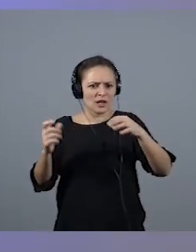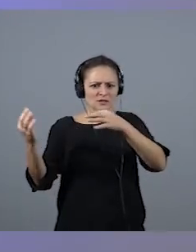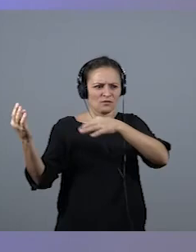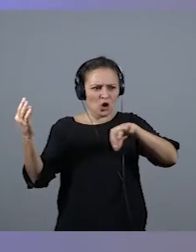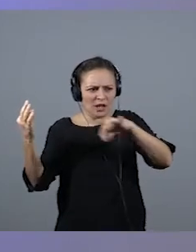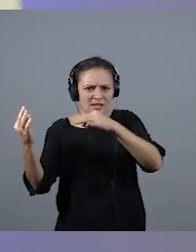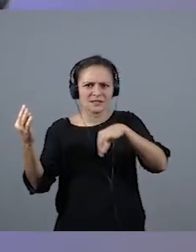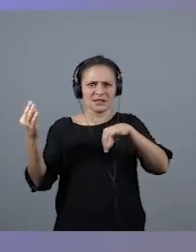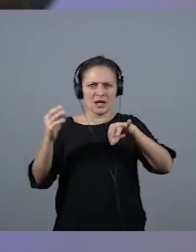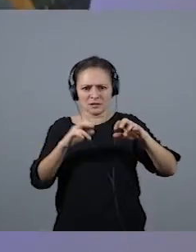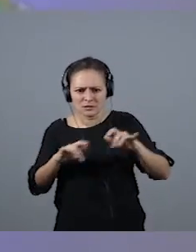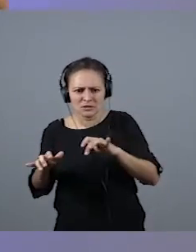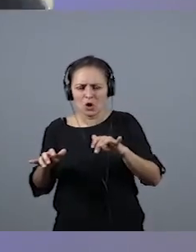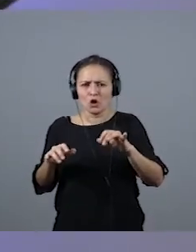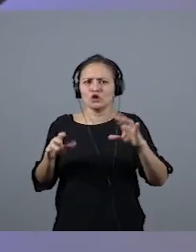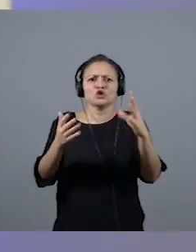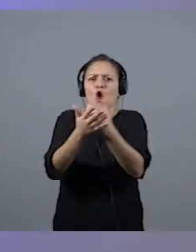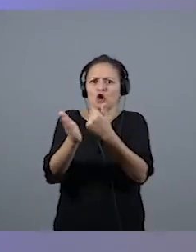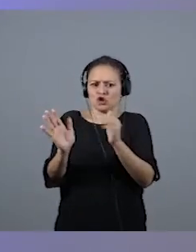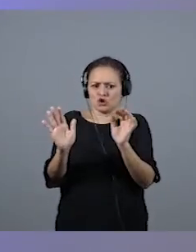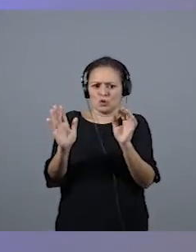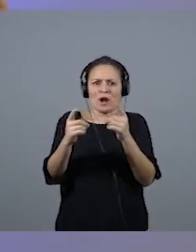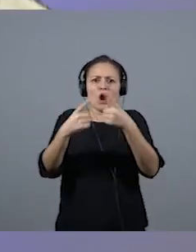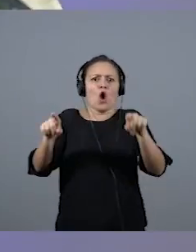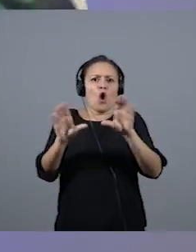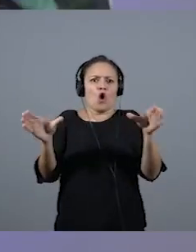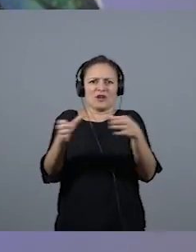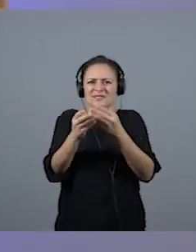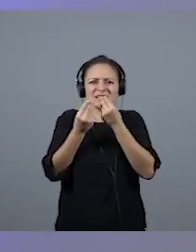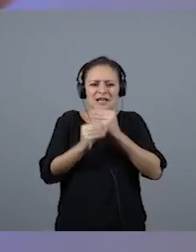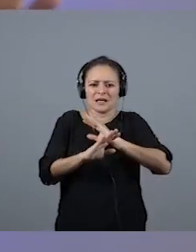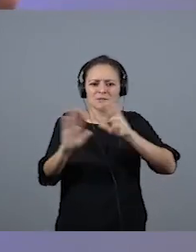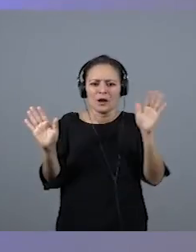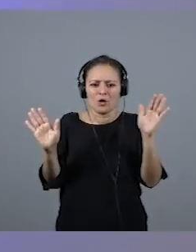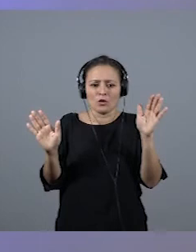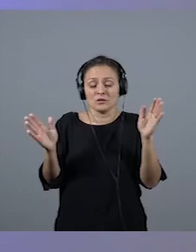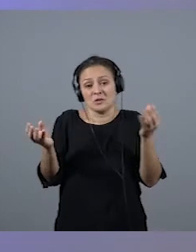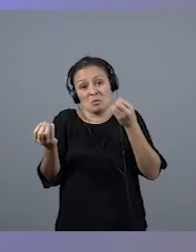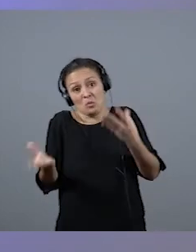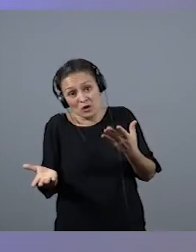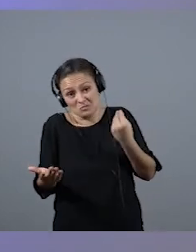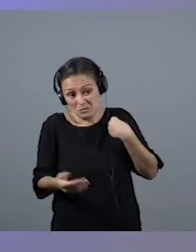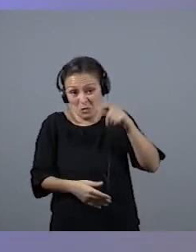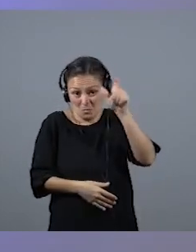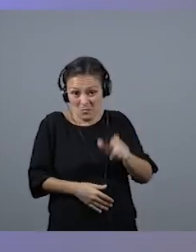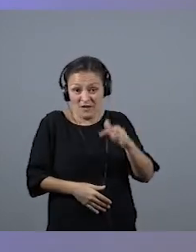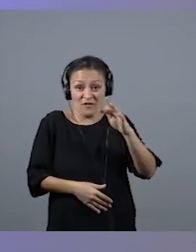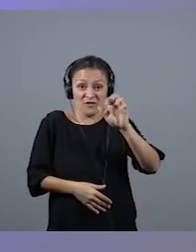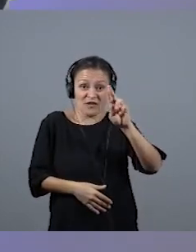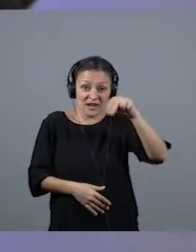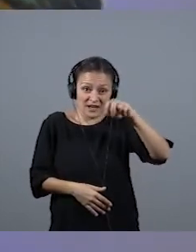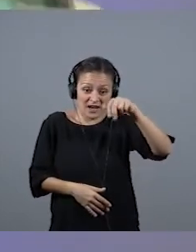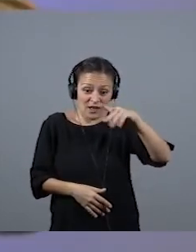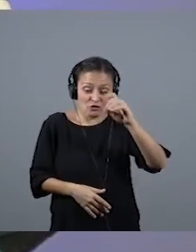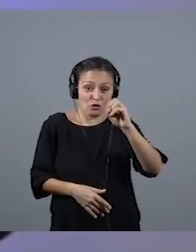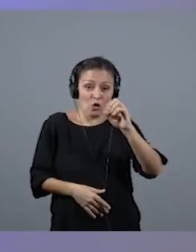violinista como no sé qué, todo, las mejores orquestas. Bueno, Fernando Argenta en paz descanse el compañero de Radio Nacional hacía